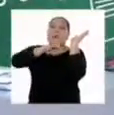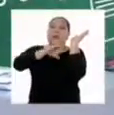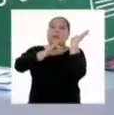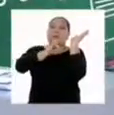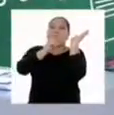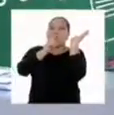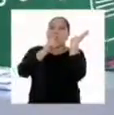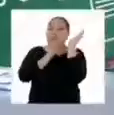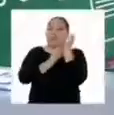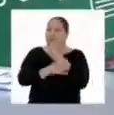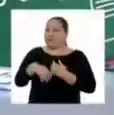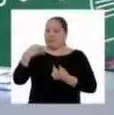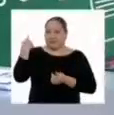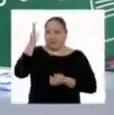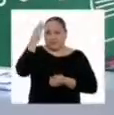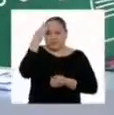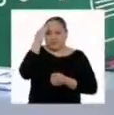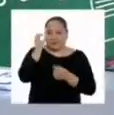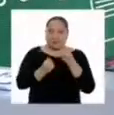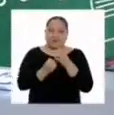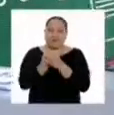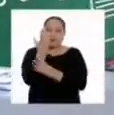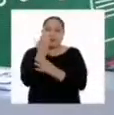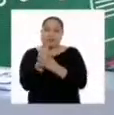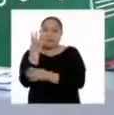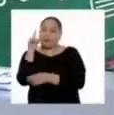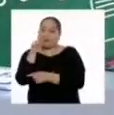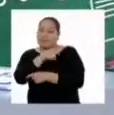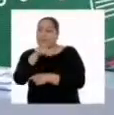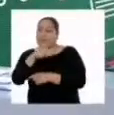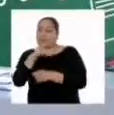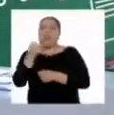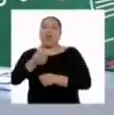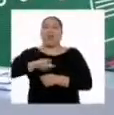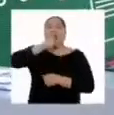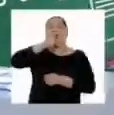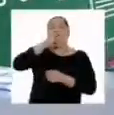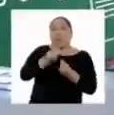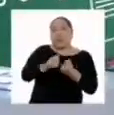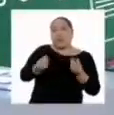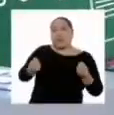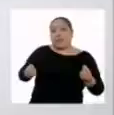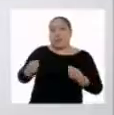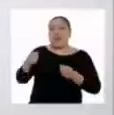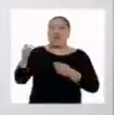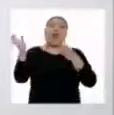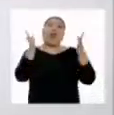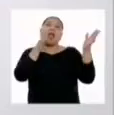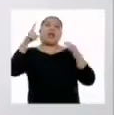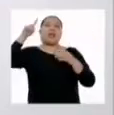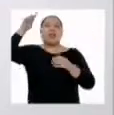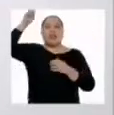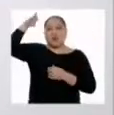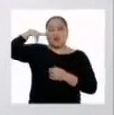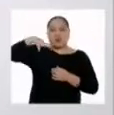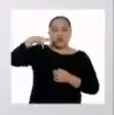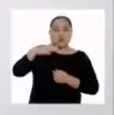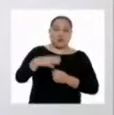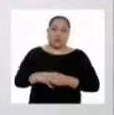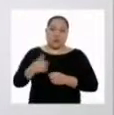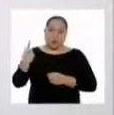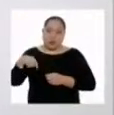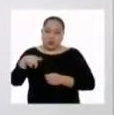sabemos que para elaborar sus alimentos, las plantas necesitan algunos insumos como agua, tierra, aire y luz. Y que nosotros